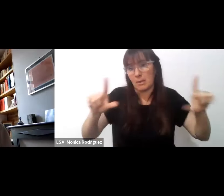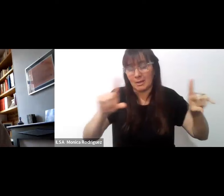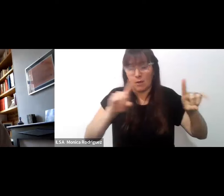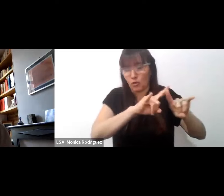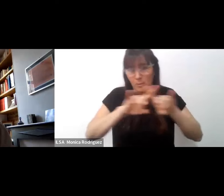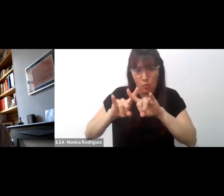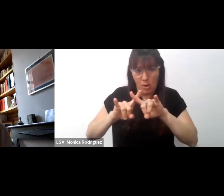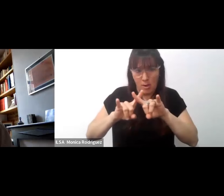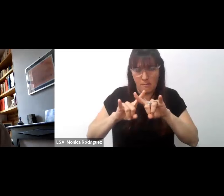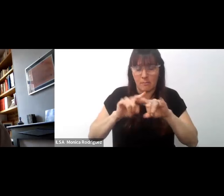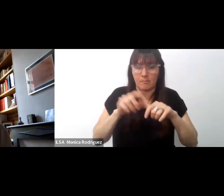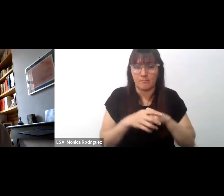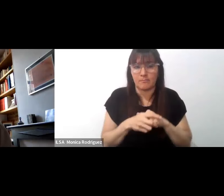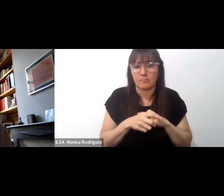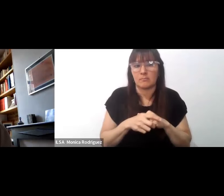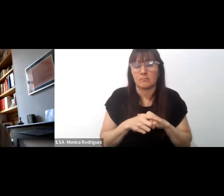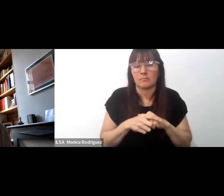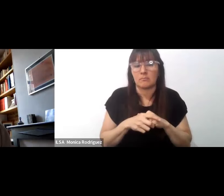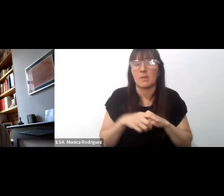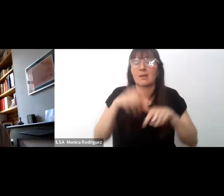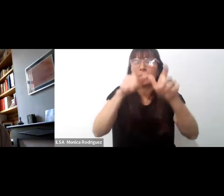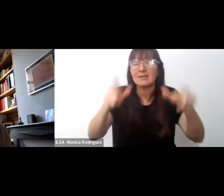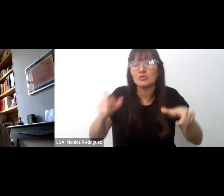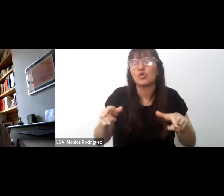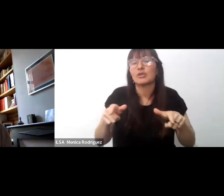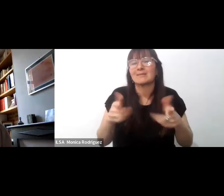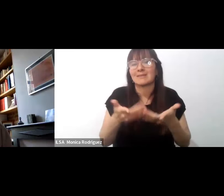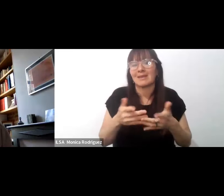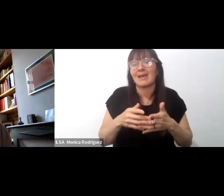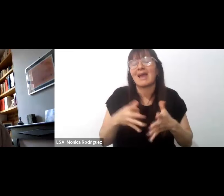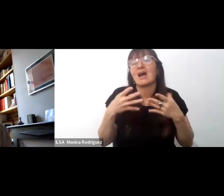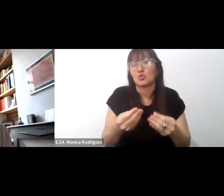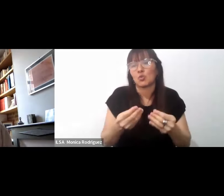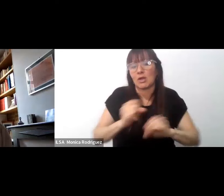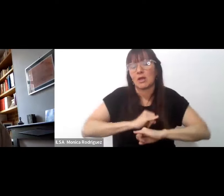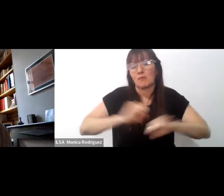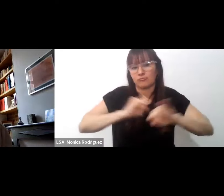nuestros colaboradores de difusión. Por último,